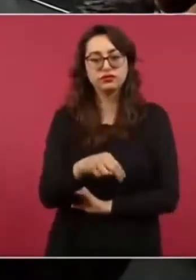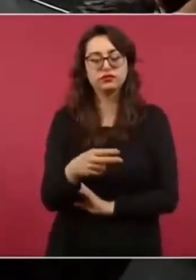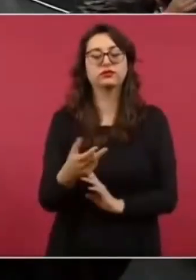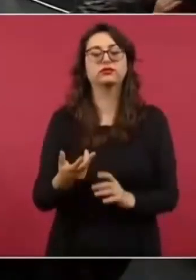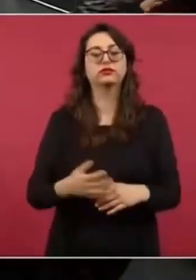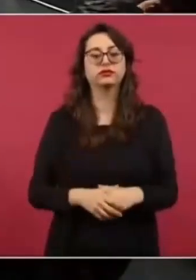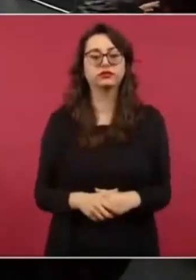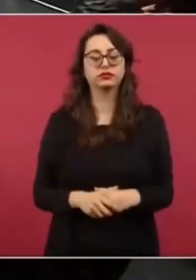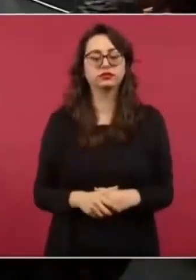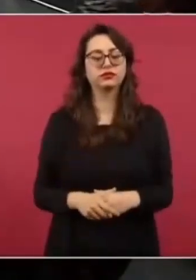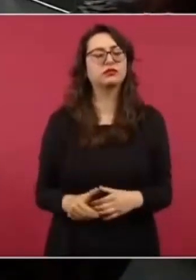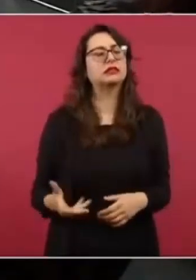Presidente, en lo que busquen...